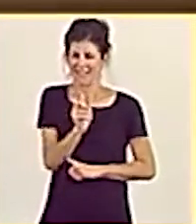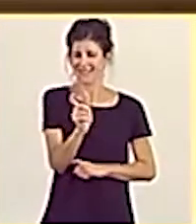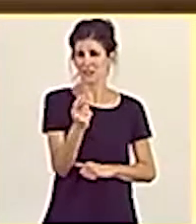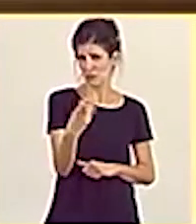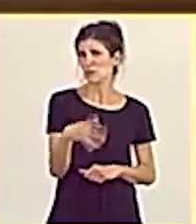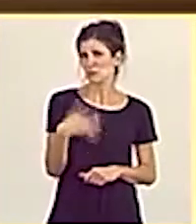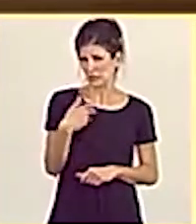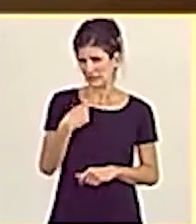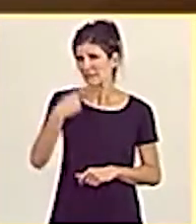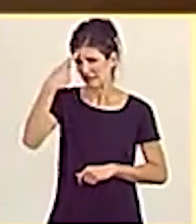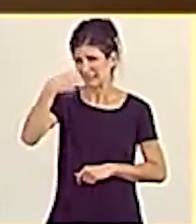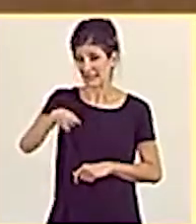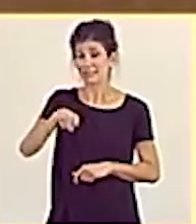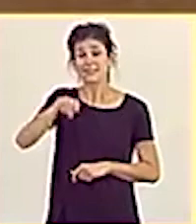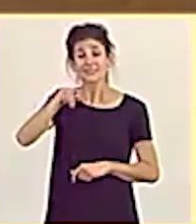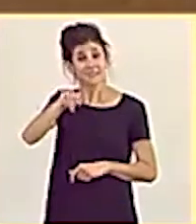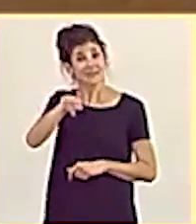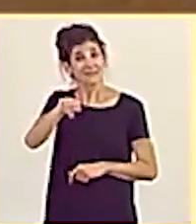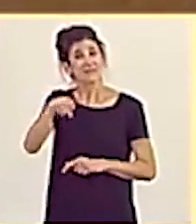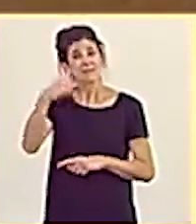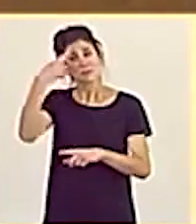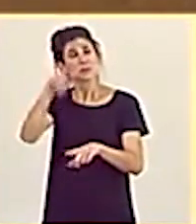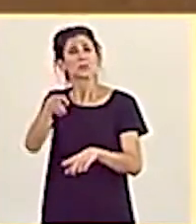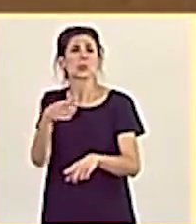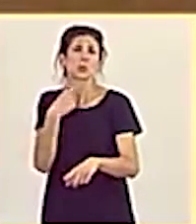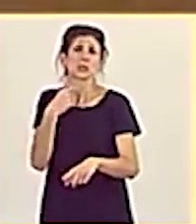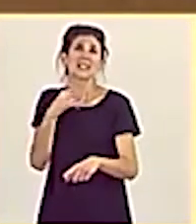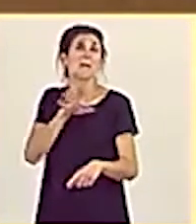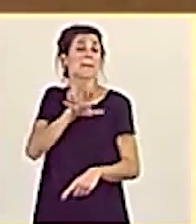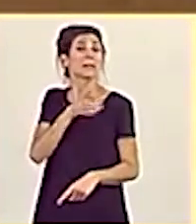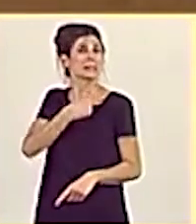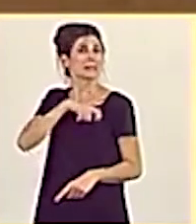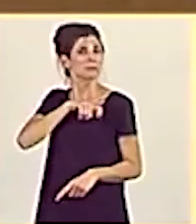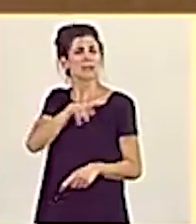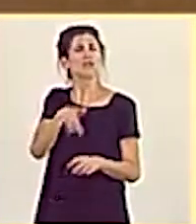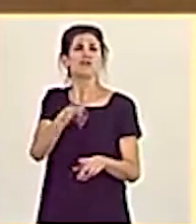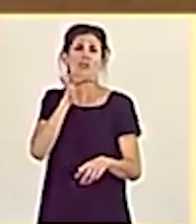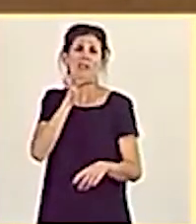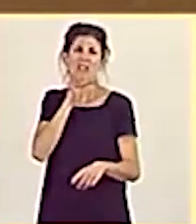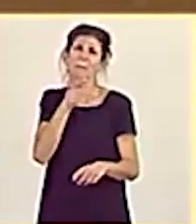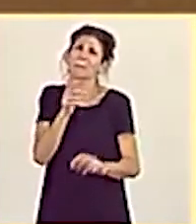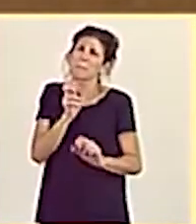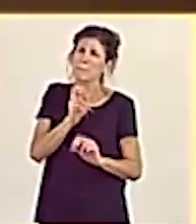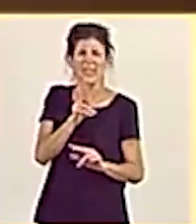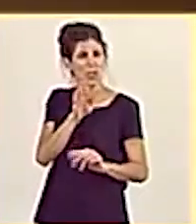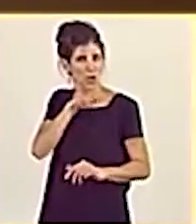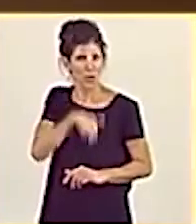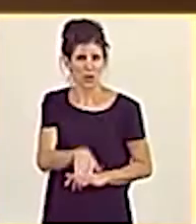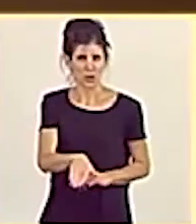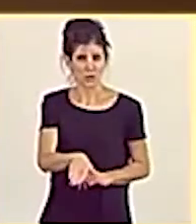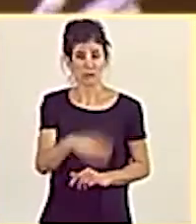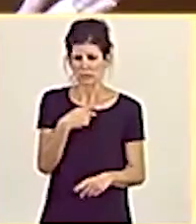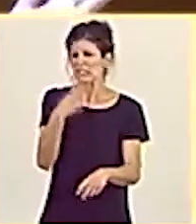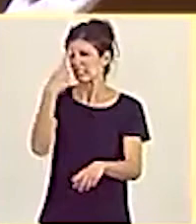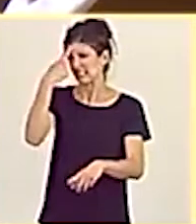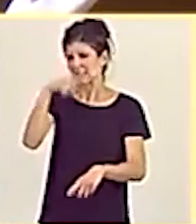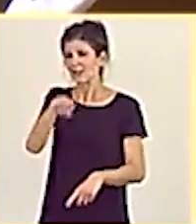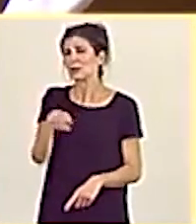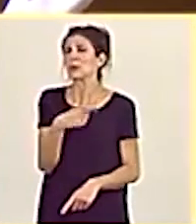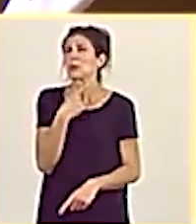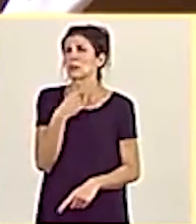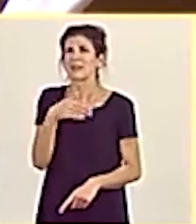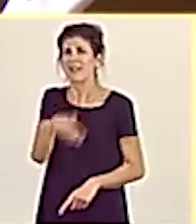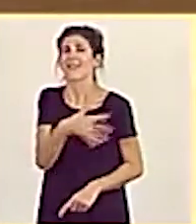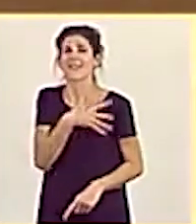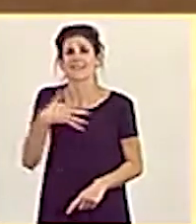Y ya sé que a usted le gustaría que nuestro país estuviera todavía mucho peor. Sé incluso que a usted le gustaría